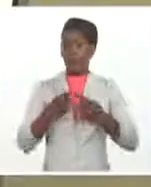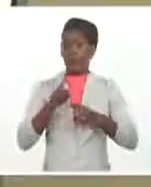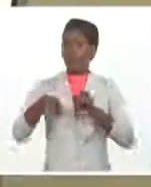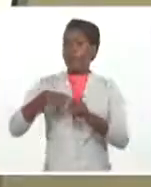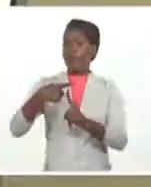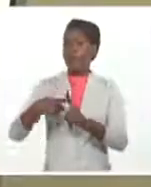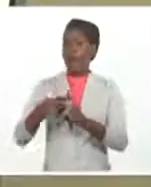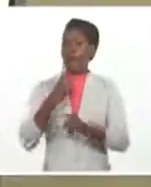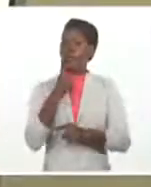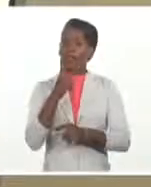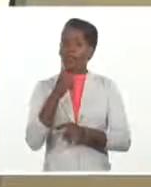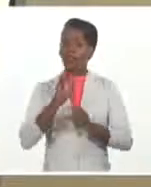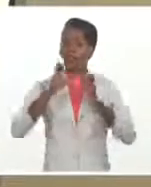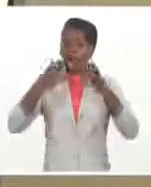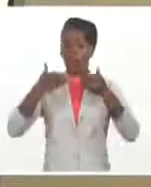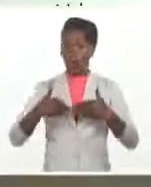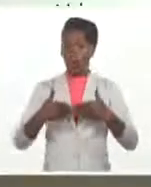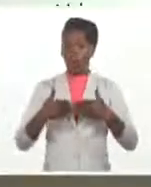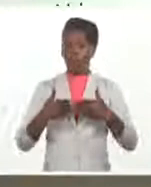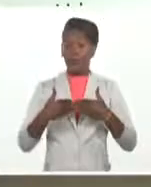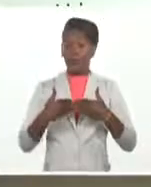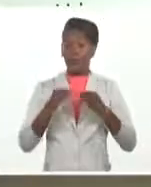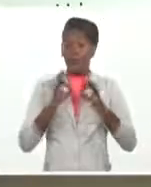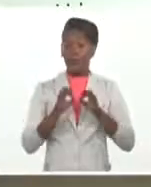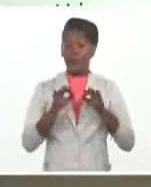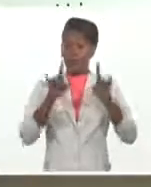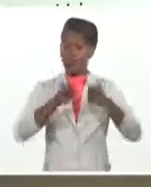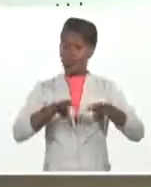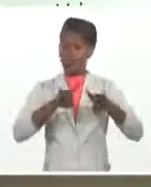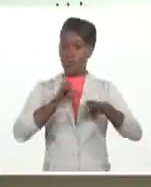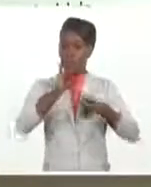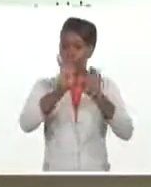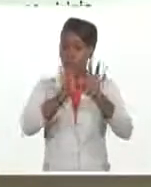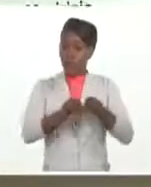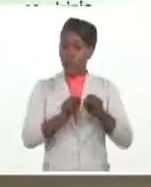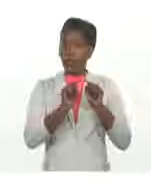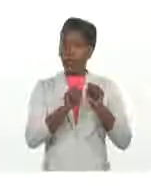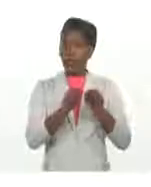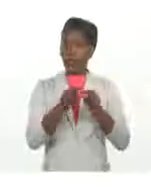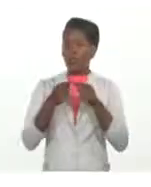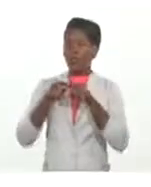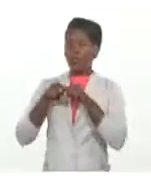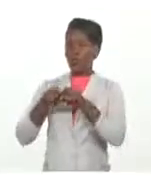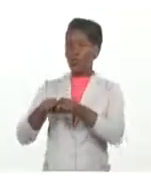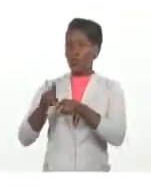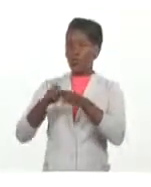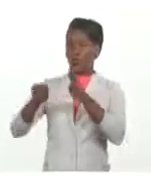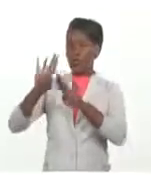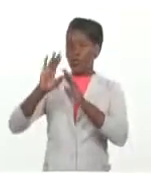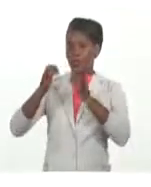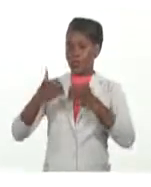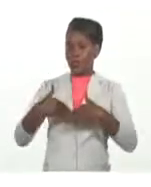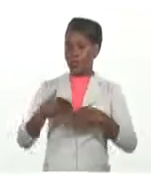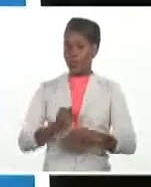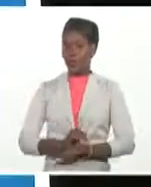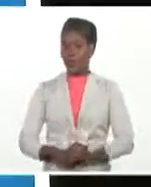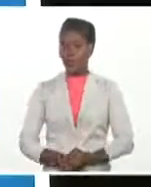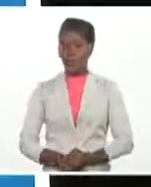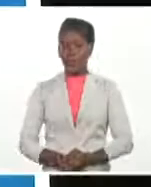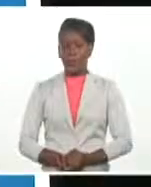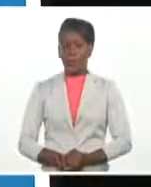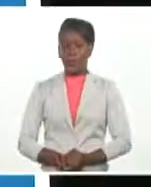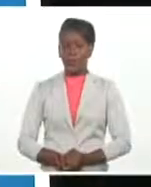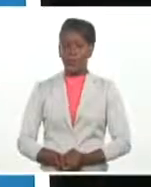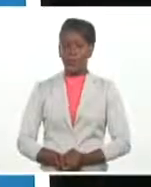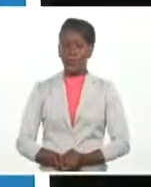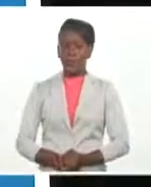Jóvenes egresados de la UCI quienes utilizan la ciencia en función del enfrentamiento al nuevo coronavirus. Edelman Enrique Spons,